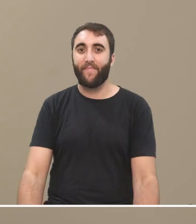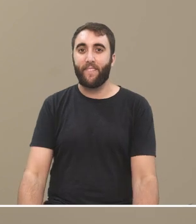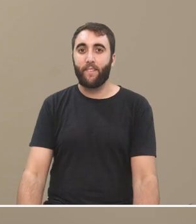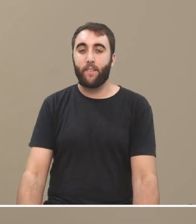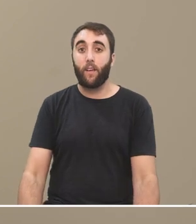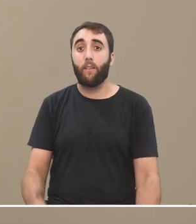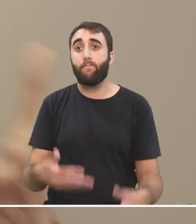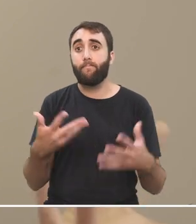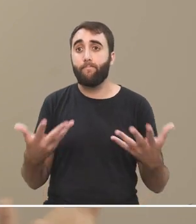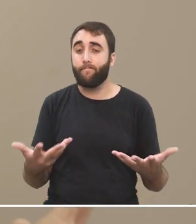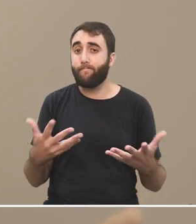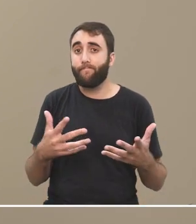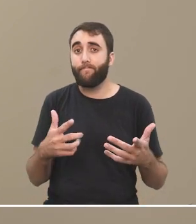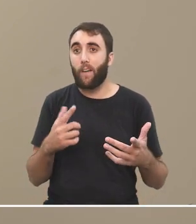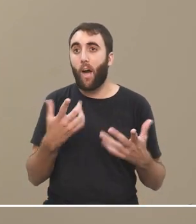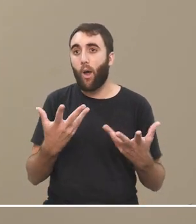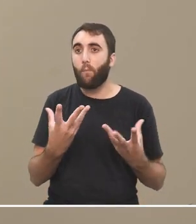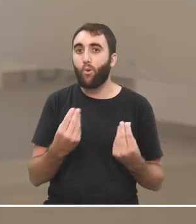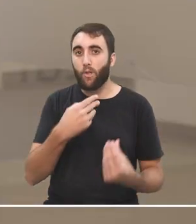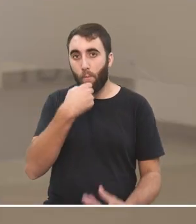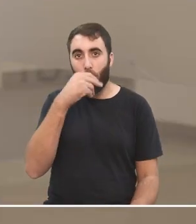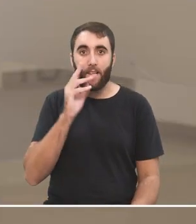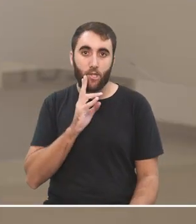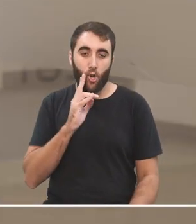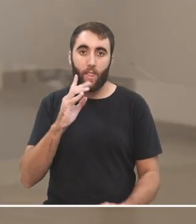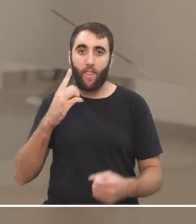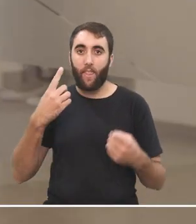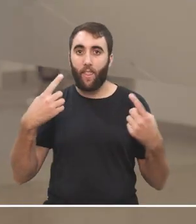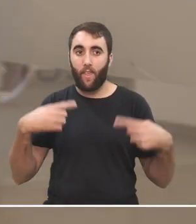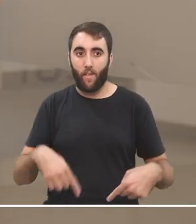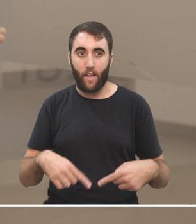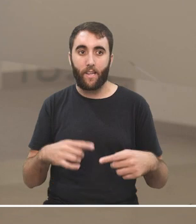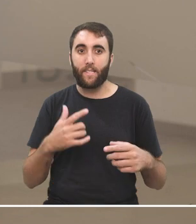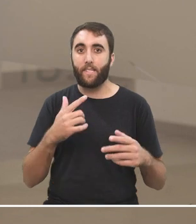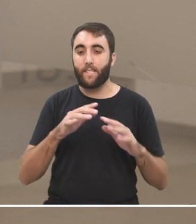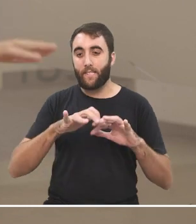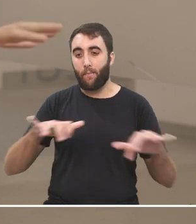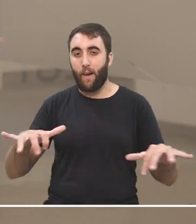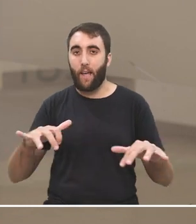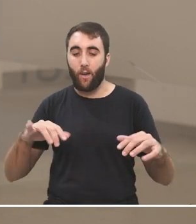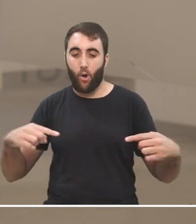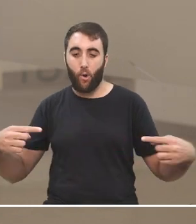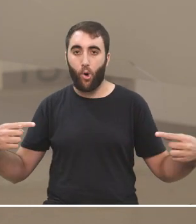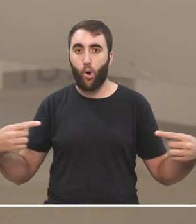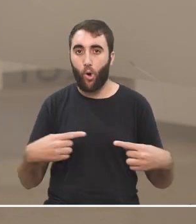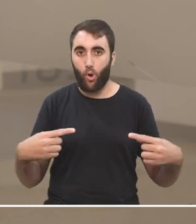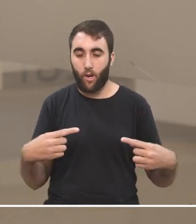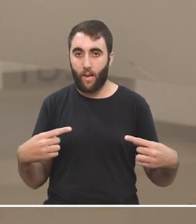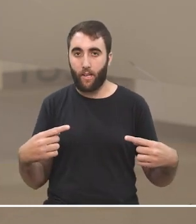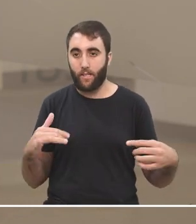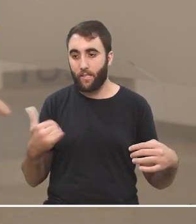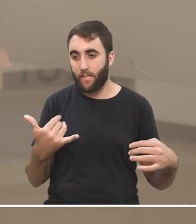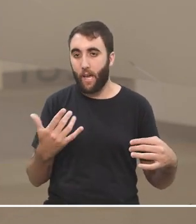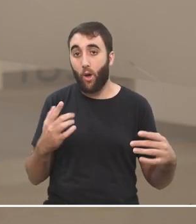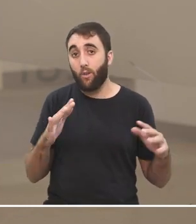en fin hay todo un grado de moralización del debate de separación entre polos opuestos